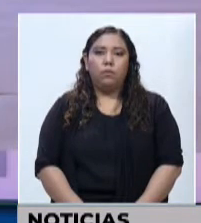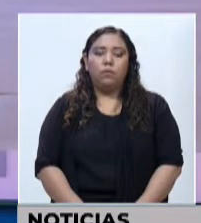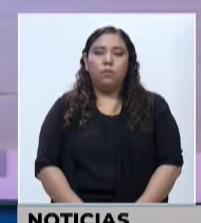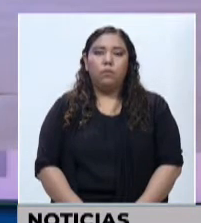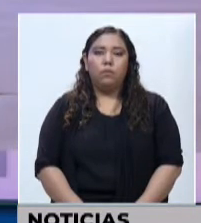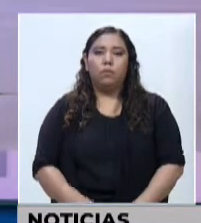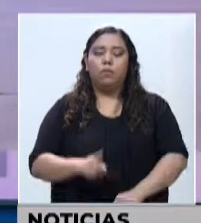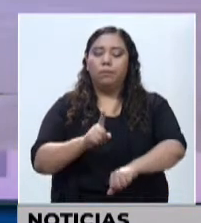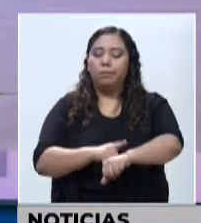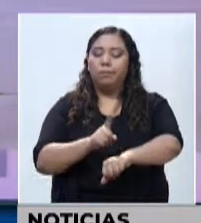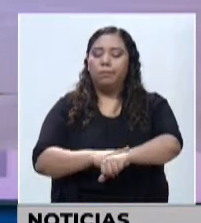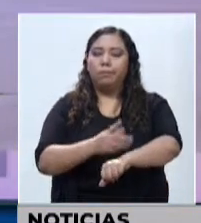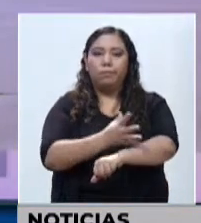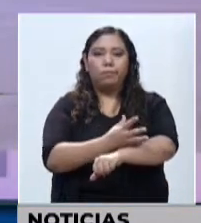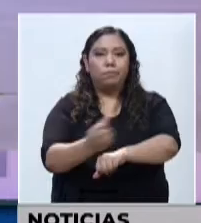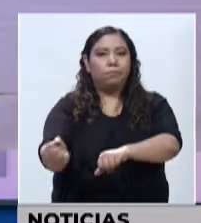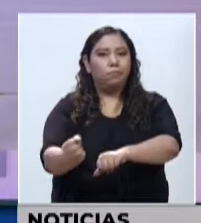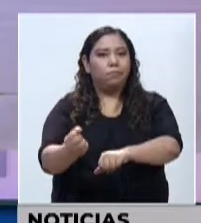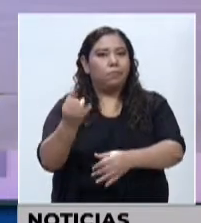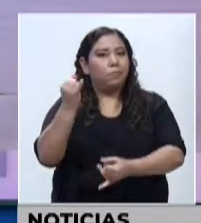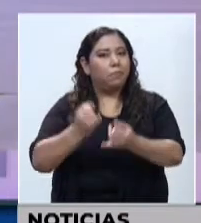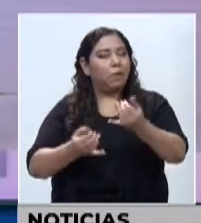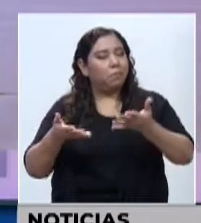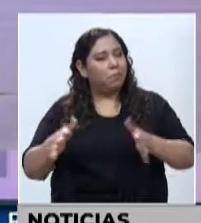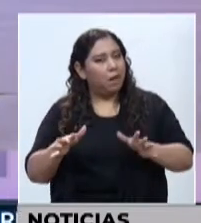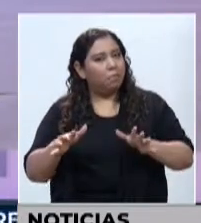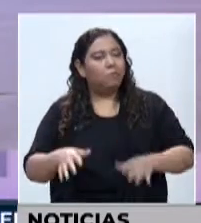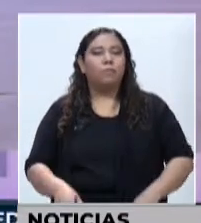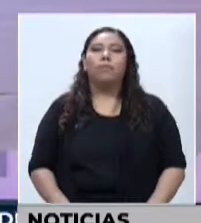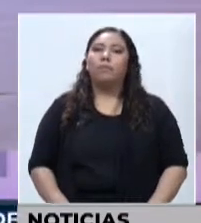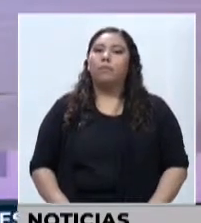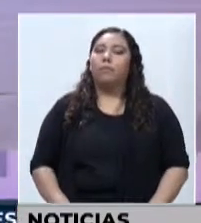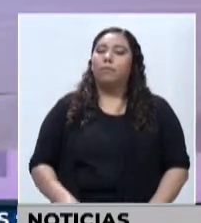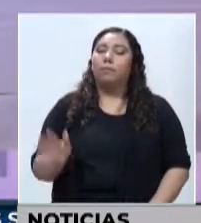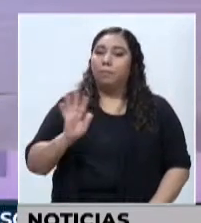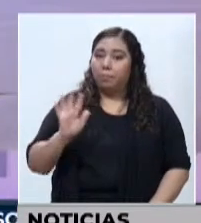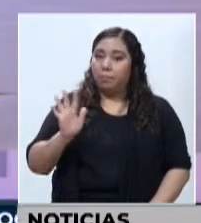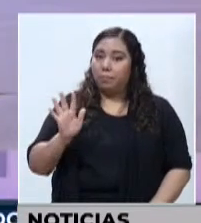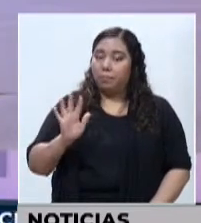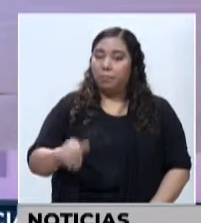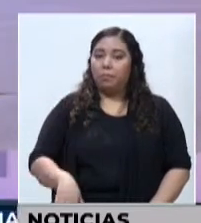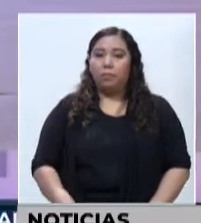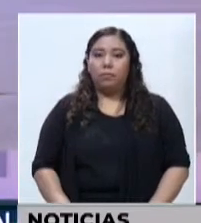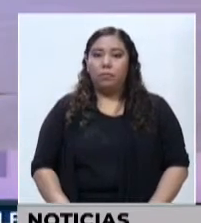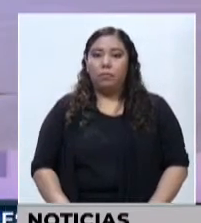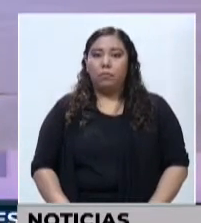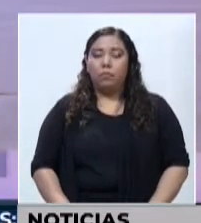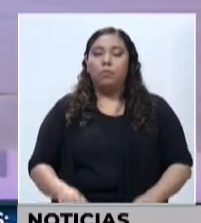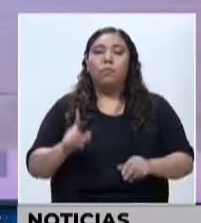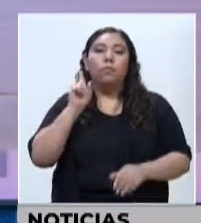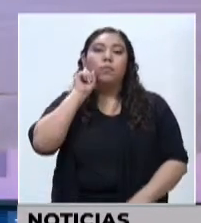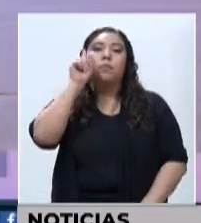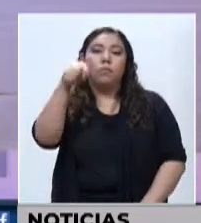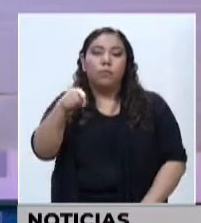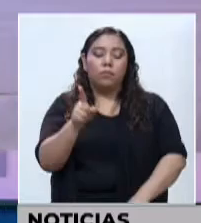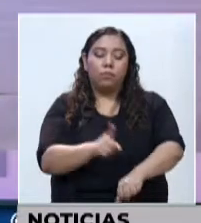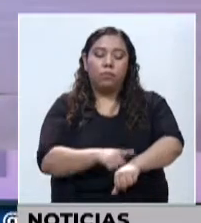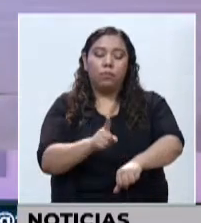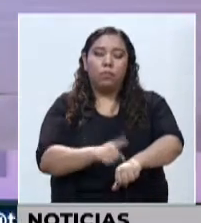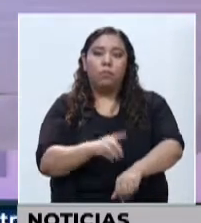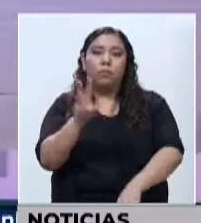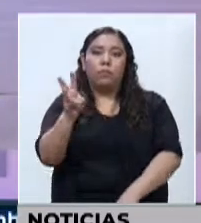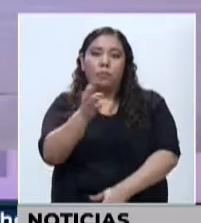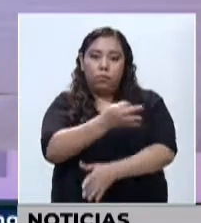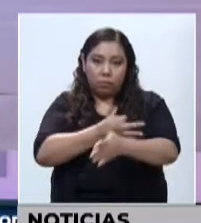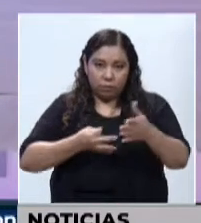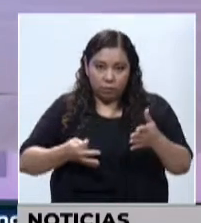Se nos terminó el tiempo. No nos despedimos sin antes decirle que nos acompañe mañana en punto de las 6